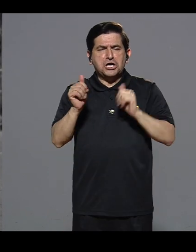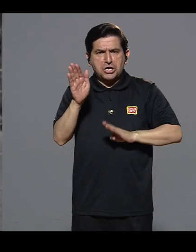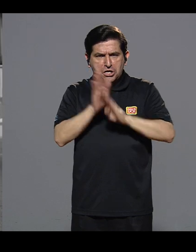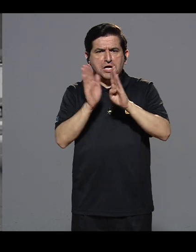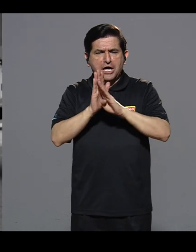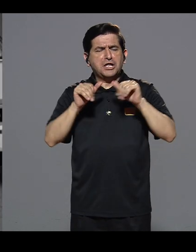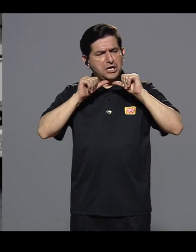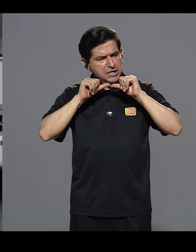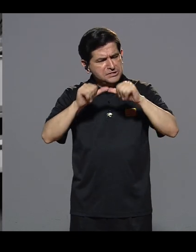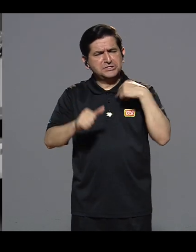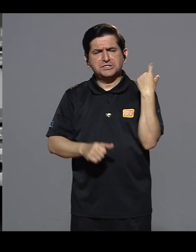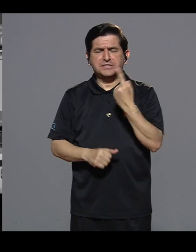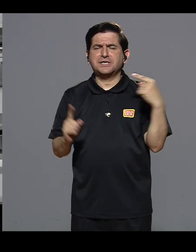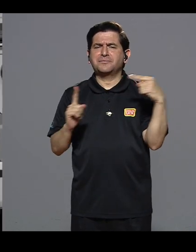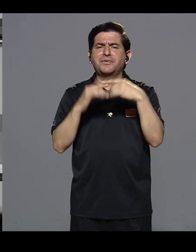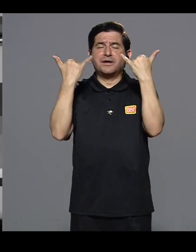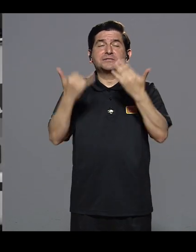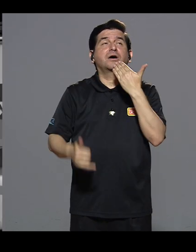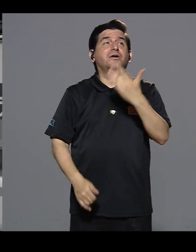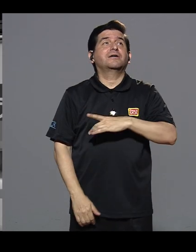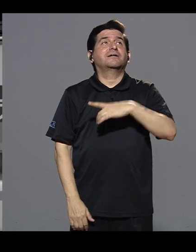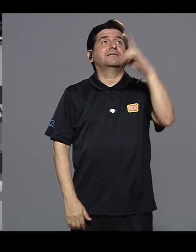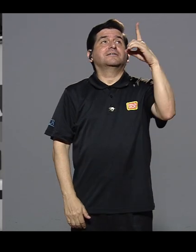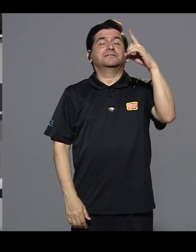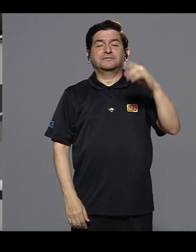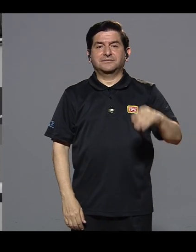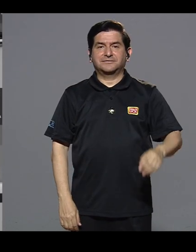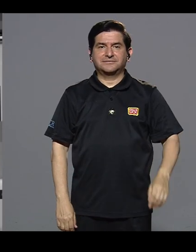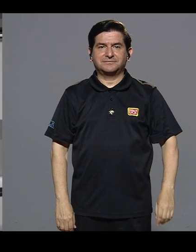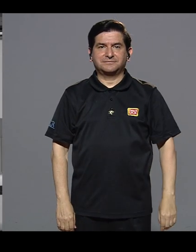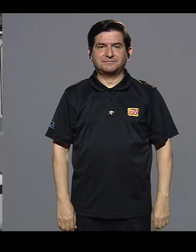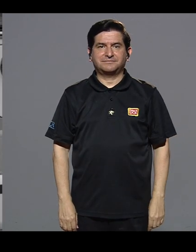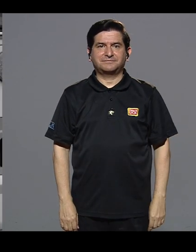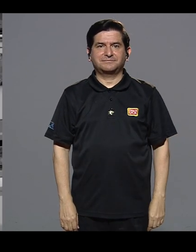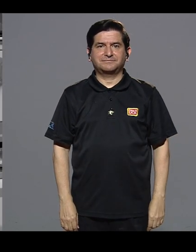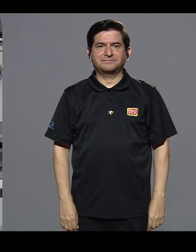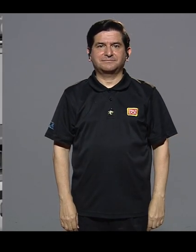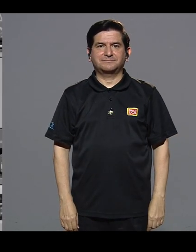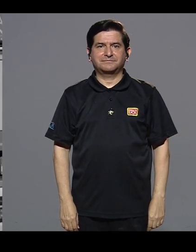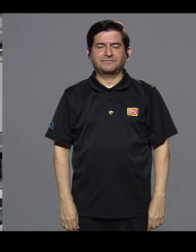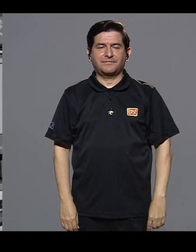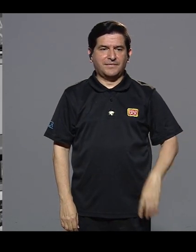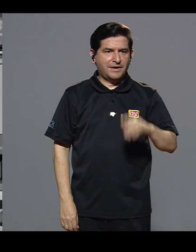Así se quiere desenvolver y así se ha desenvuelto siempre y hasta ahora, gracias a Dios.